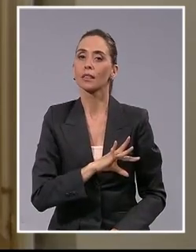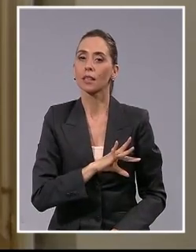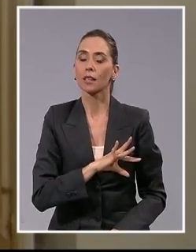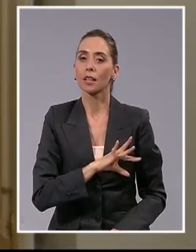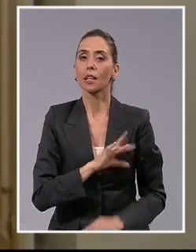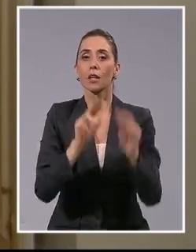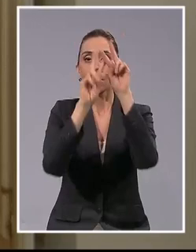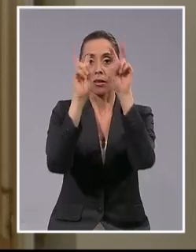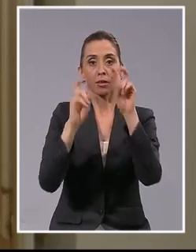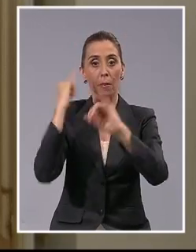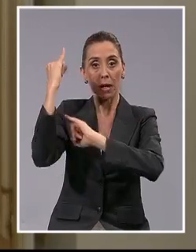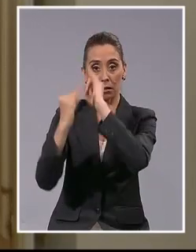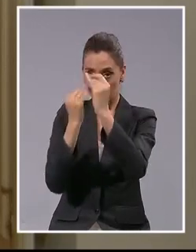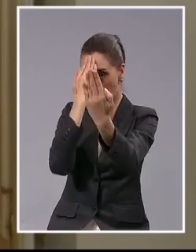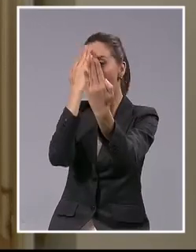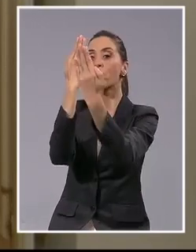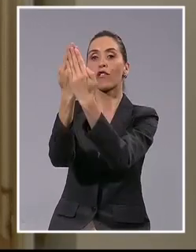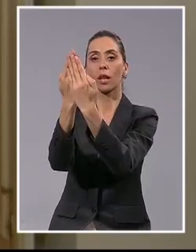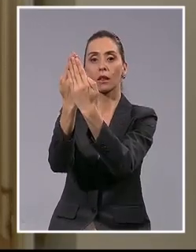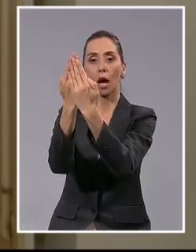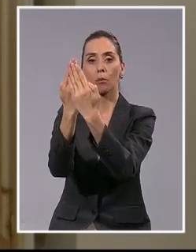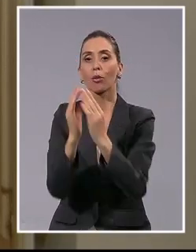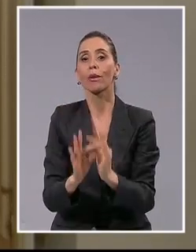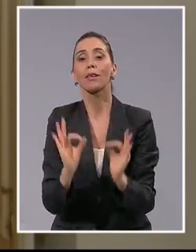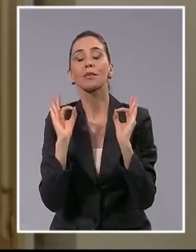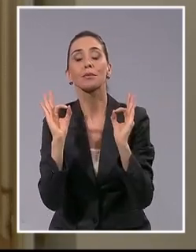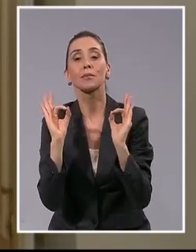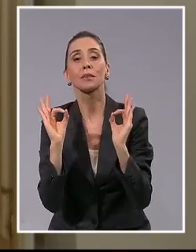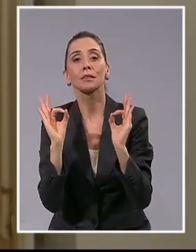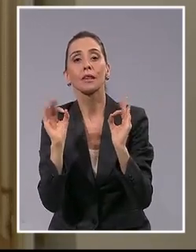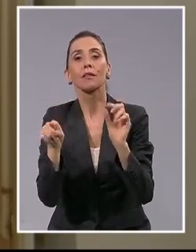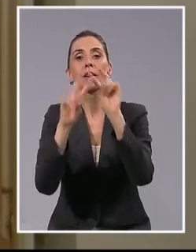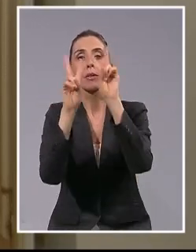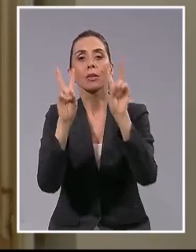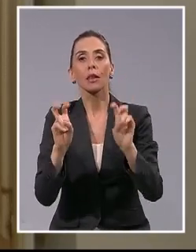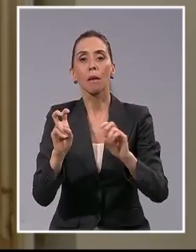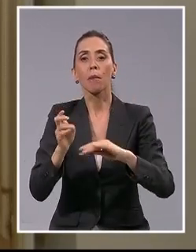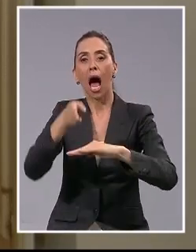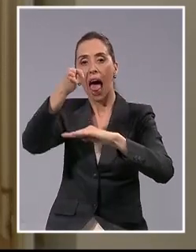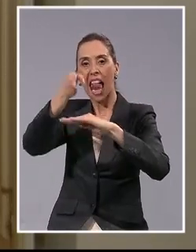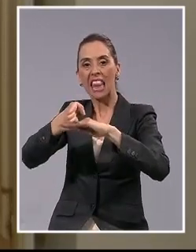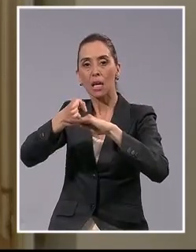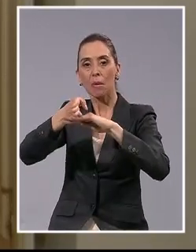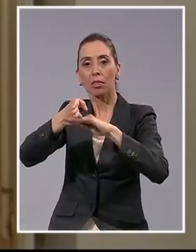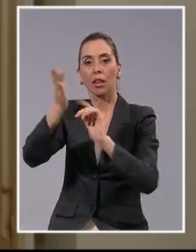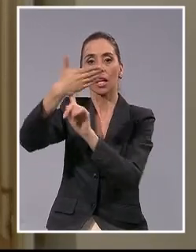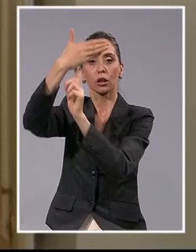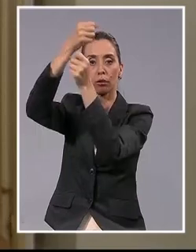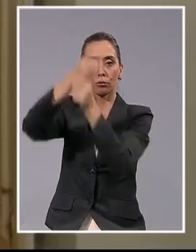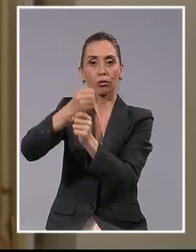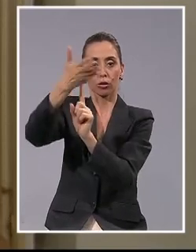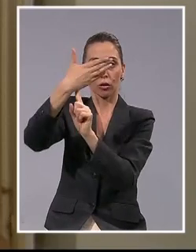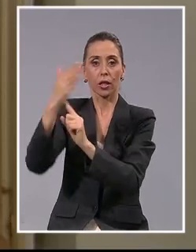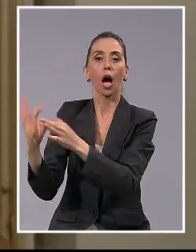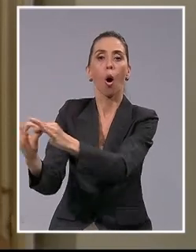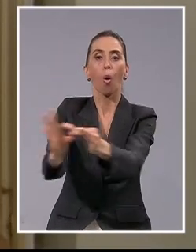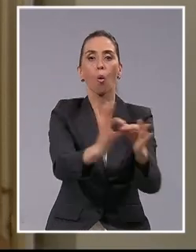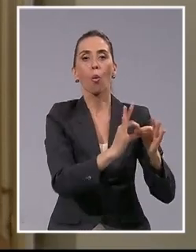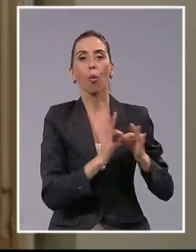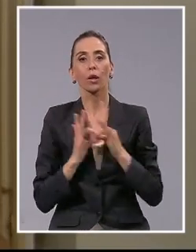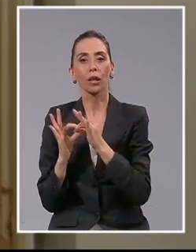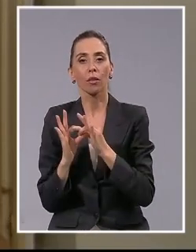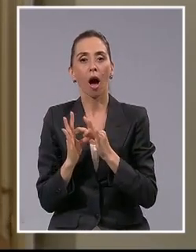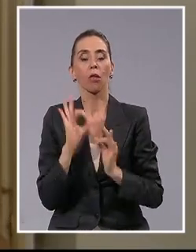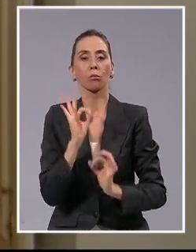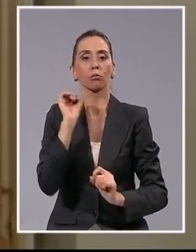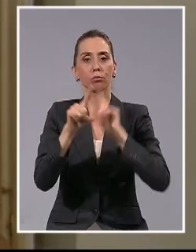enfrentar los temas internacionales y particularmente los temas de límites y soberanía con unidad, con